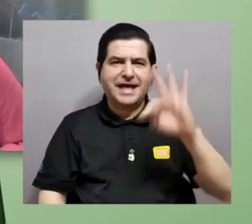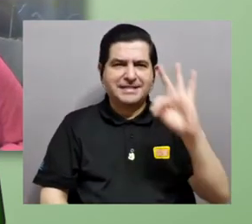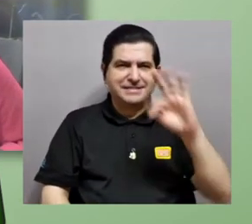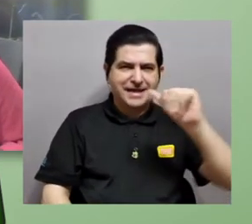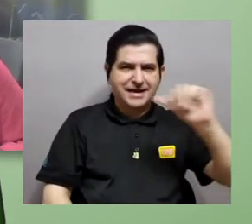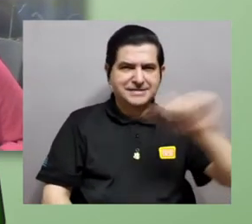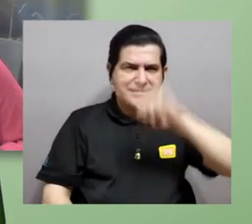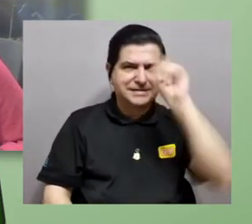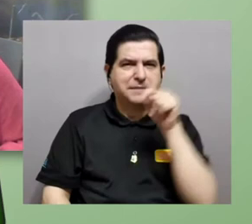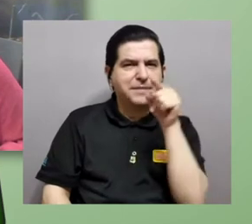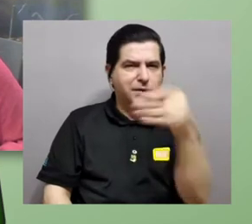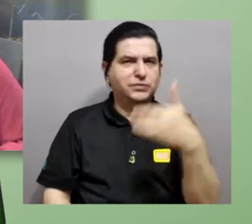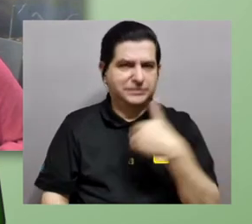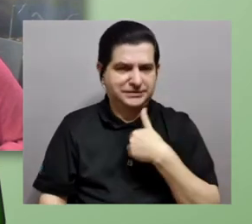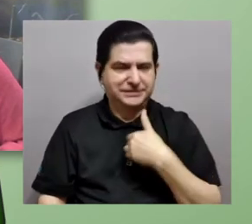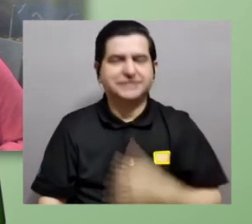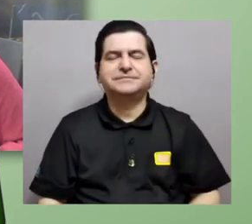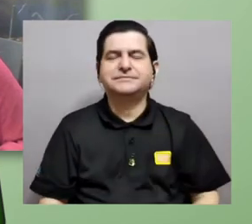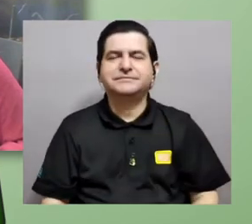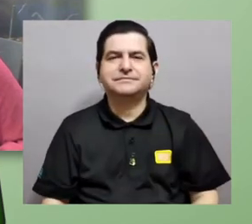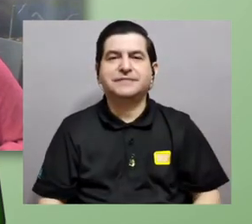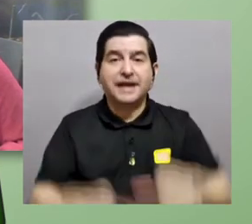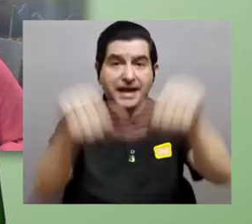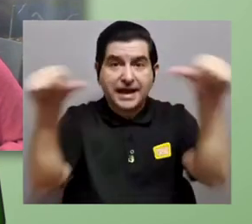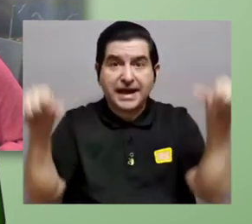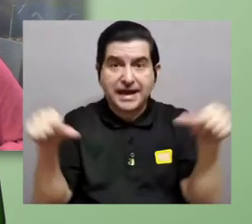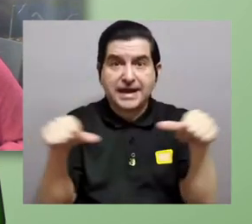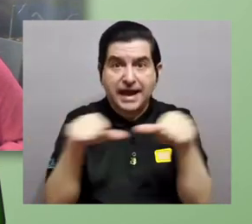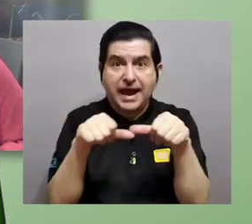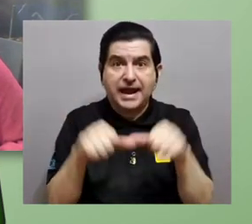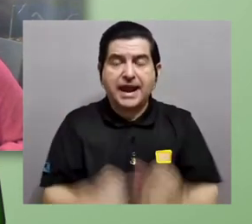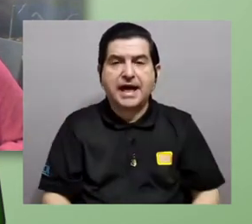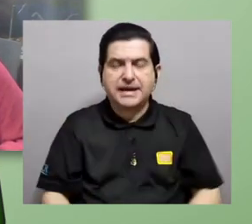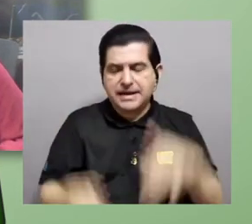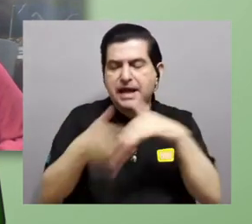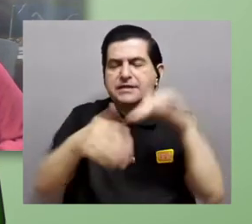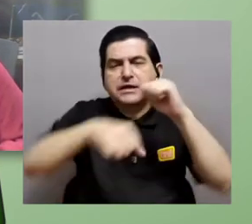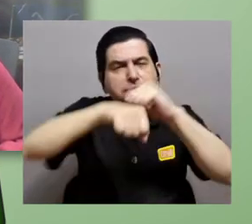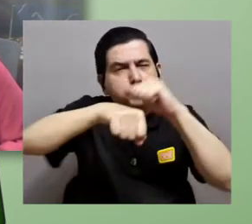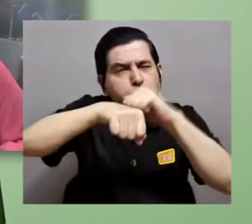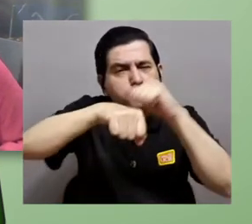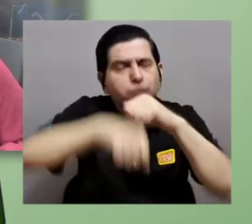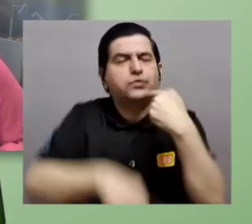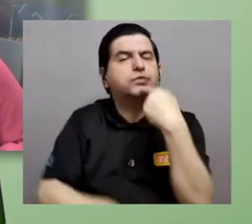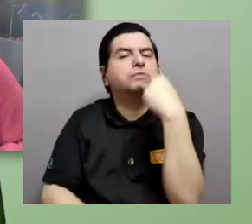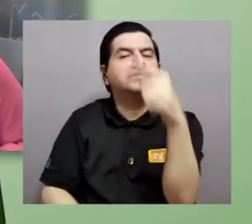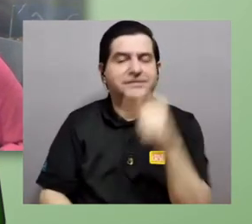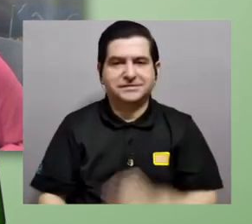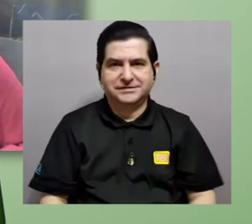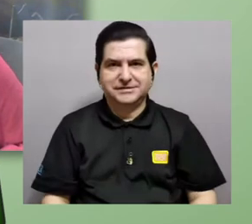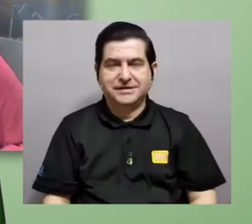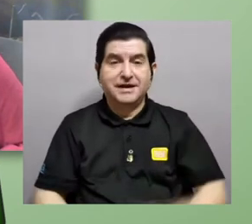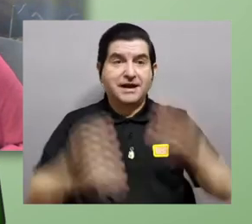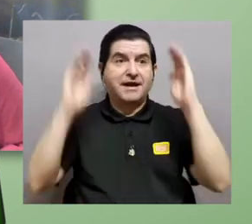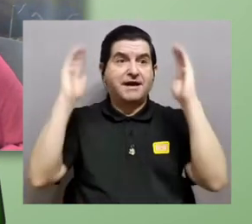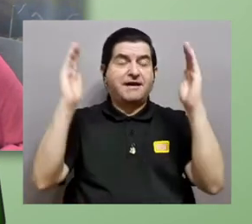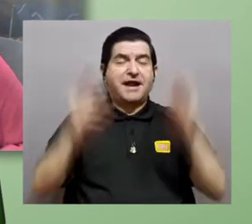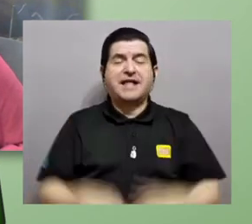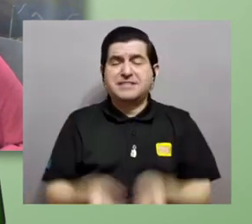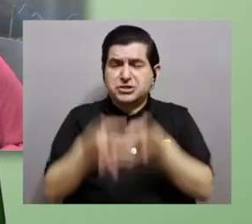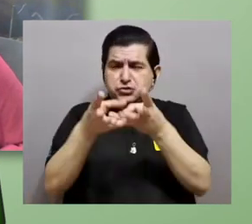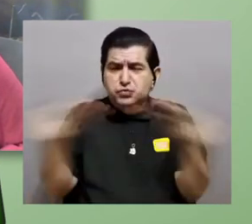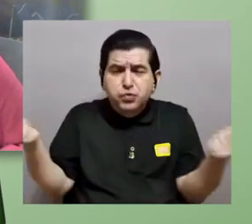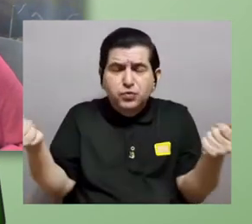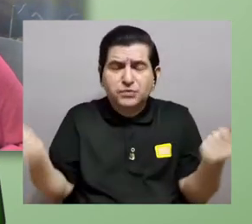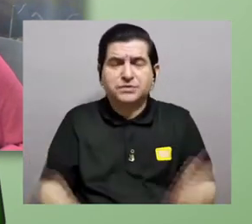Doña Teresita, tengo una consulta también para usted. Desde el área de la geología, usted nos hablaba de estas